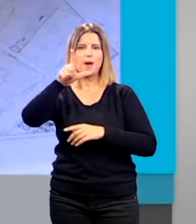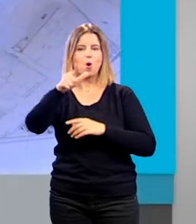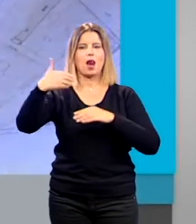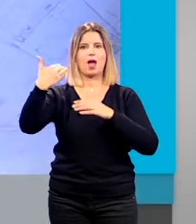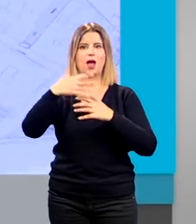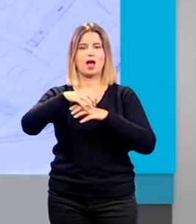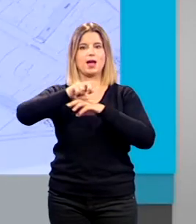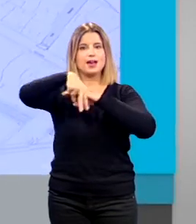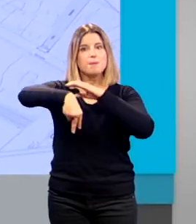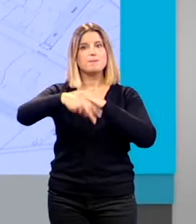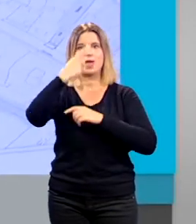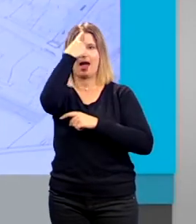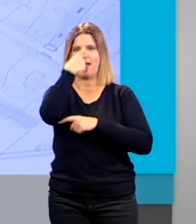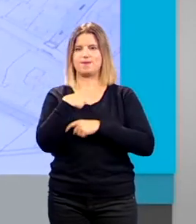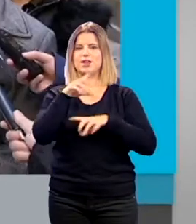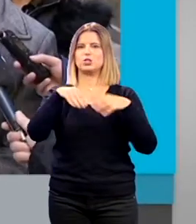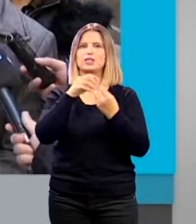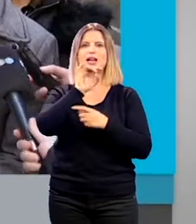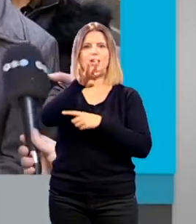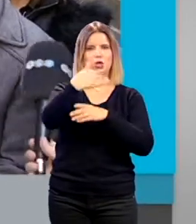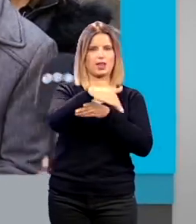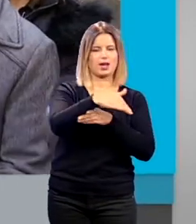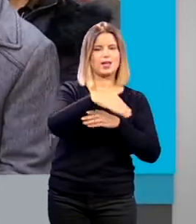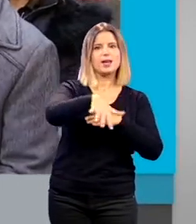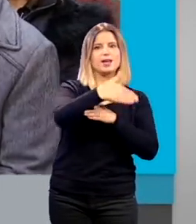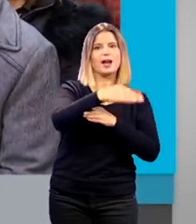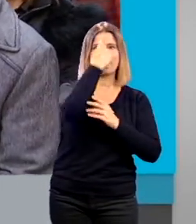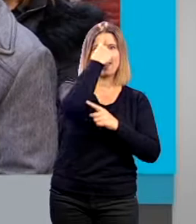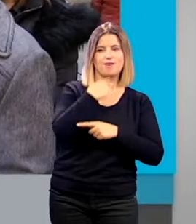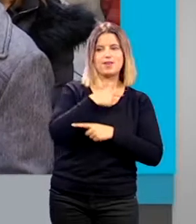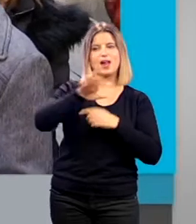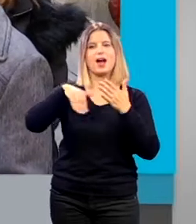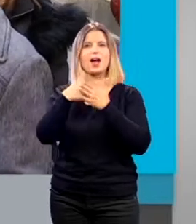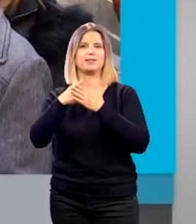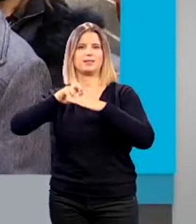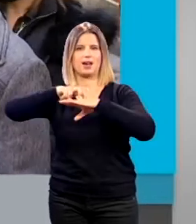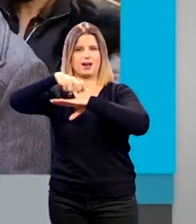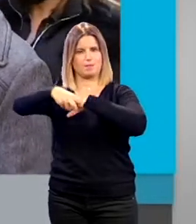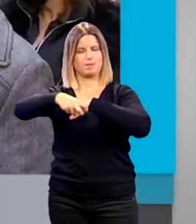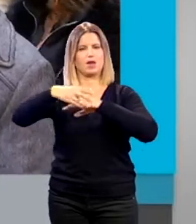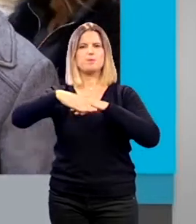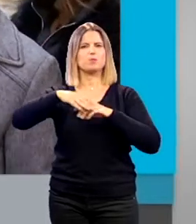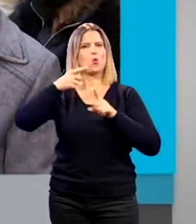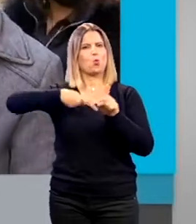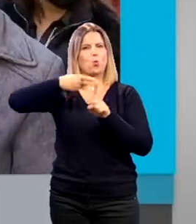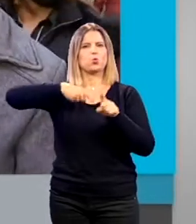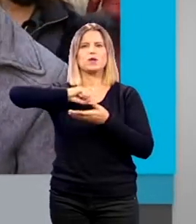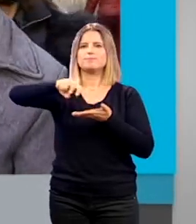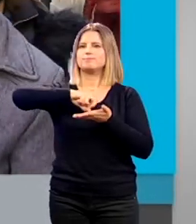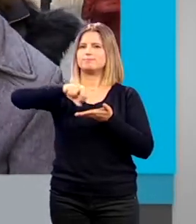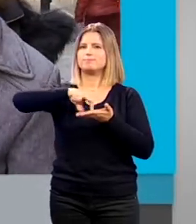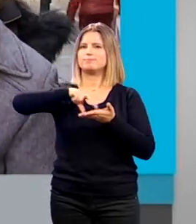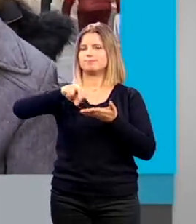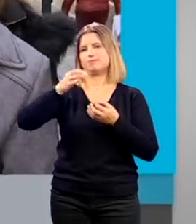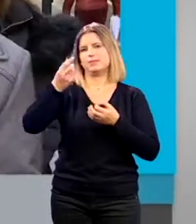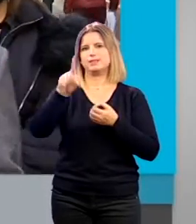Serán 14 calles en este entorno. En la zona comprendida entre Elvira y Gran Vía las calles serán de uso compartido del peatón y vehículos de residentes con el